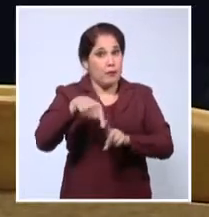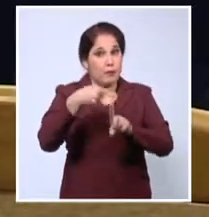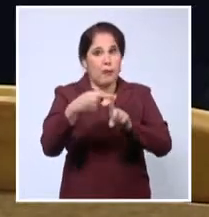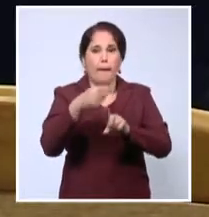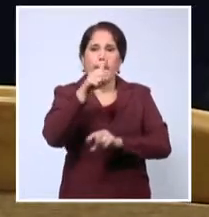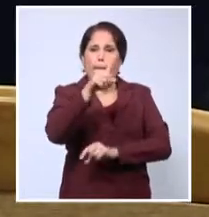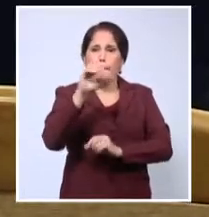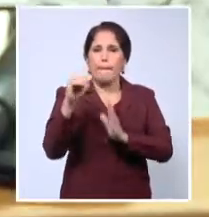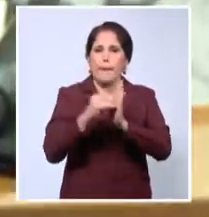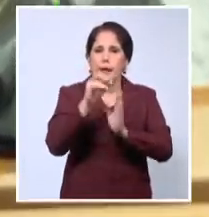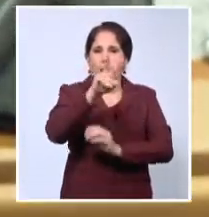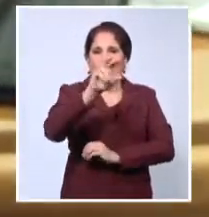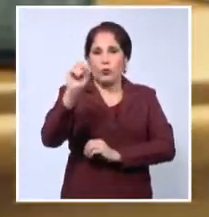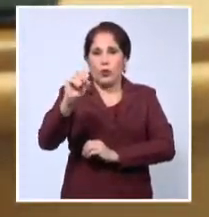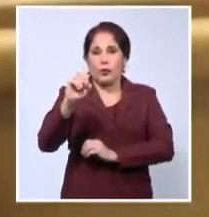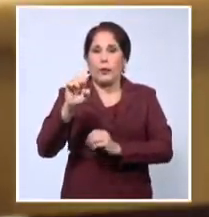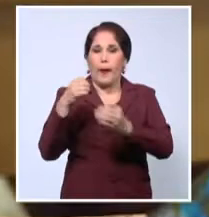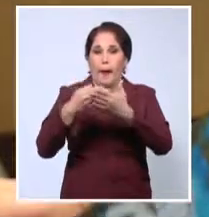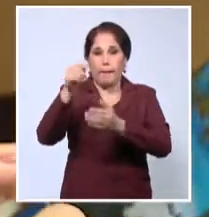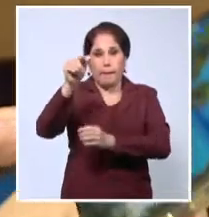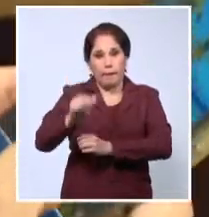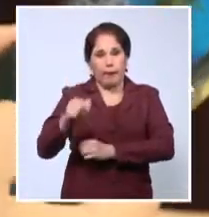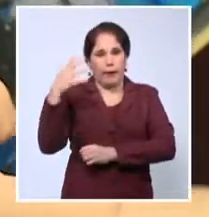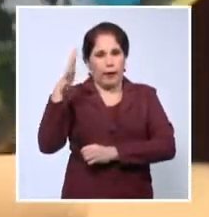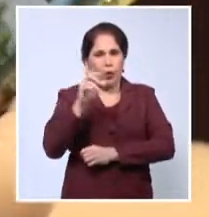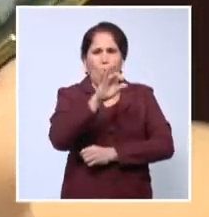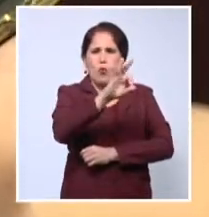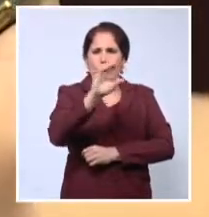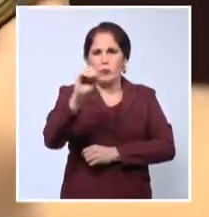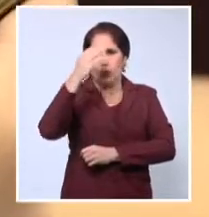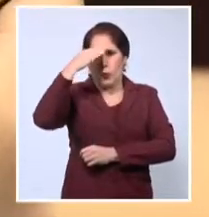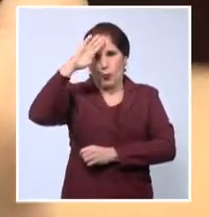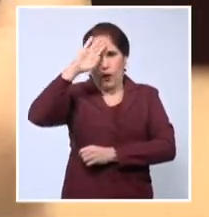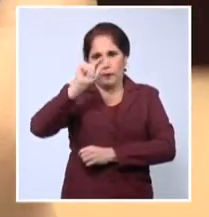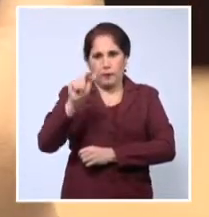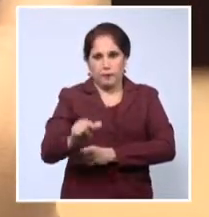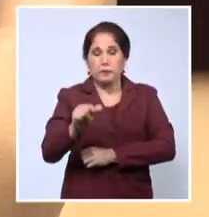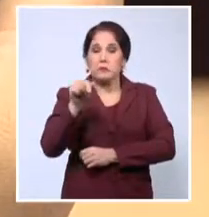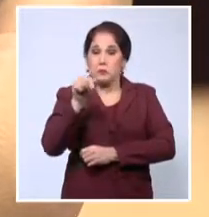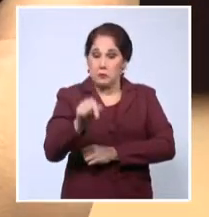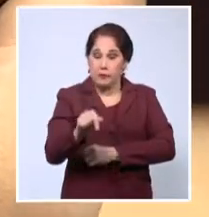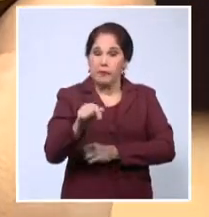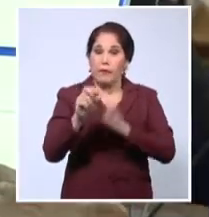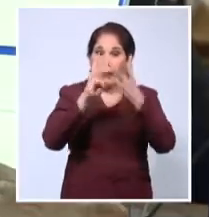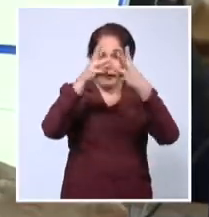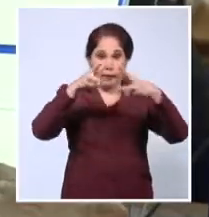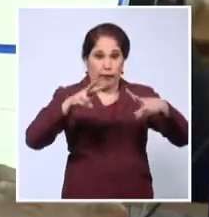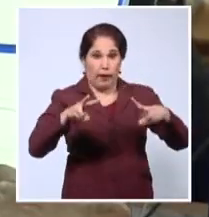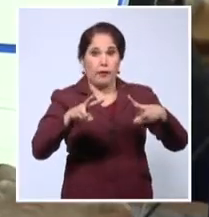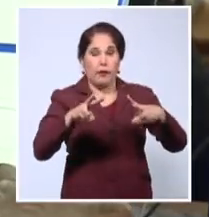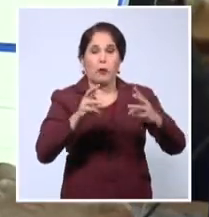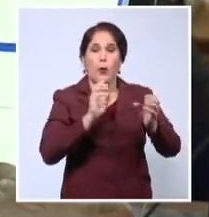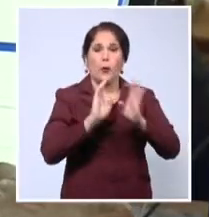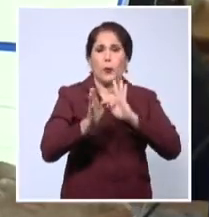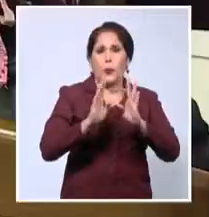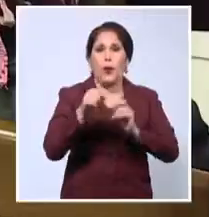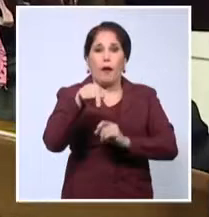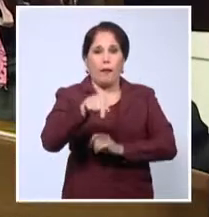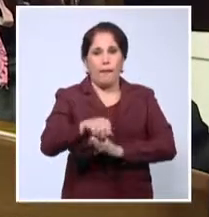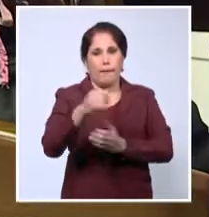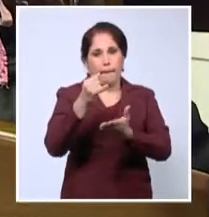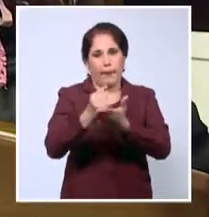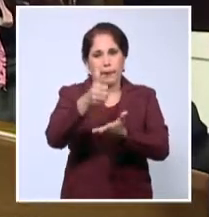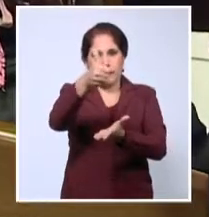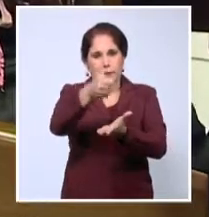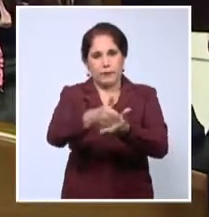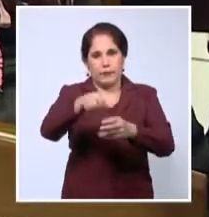1.200 empresarios extranjeros y poco más de 800 cubanos. Sesionará de manera virtual hasta este miércoles en la capital.